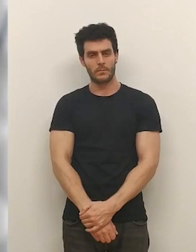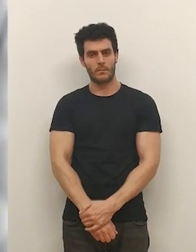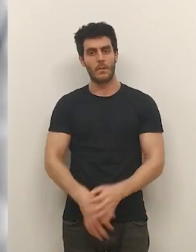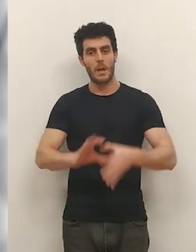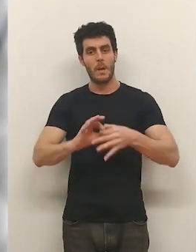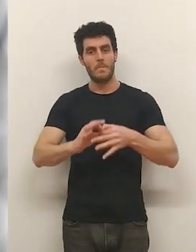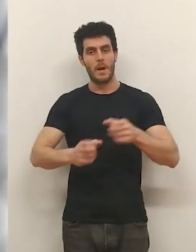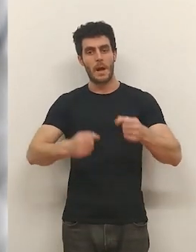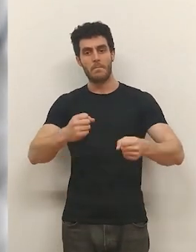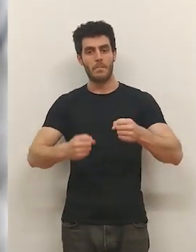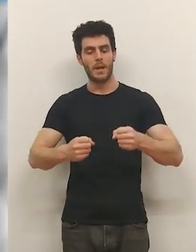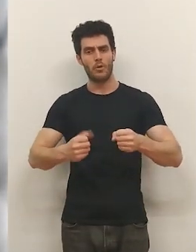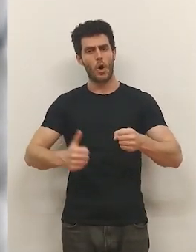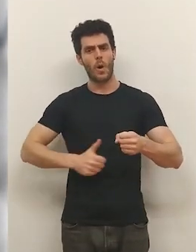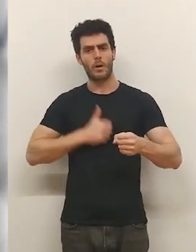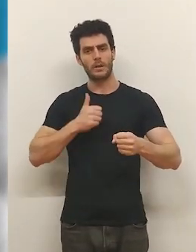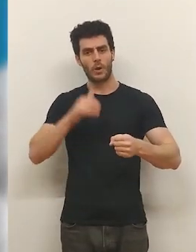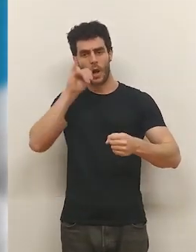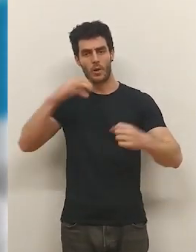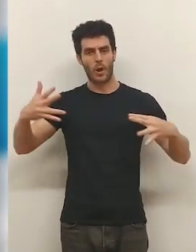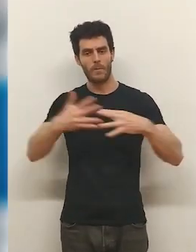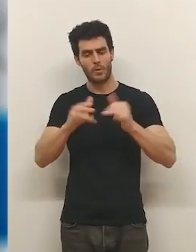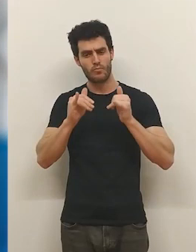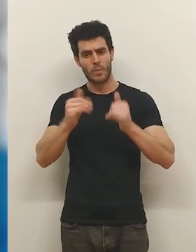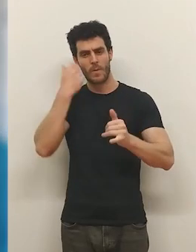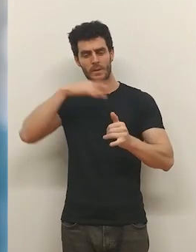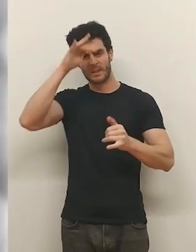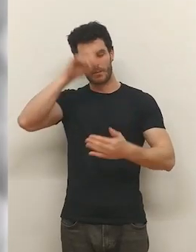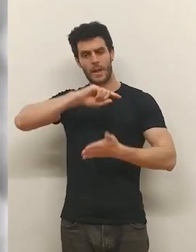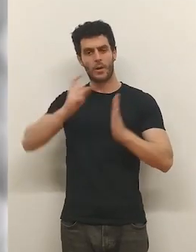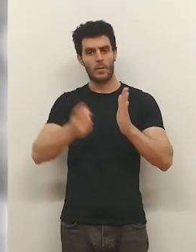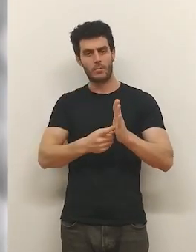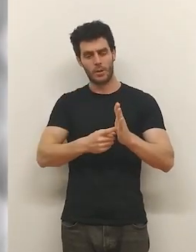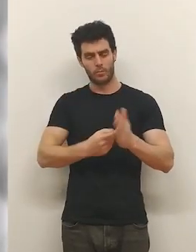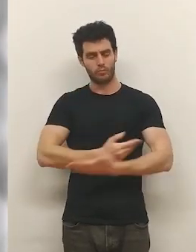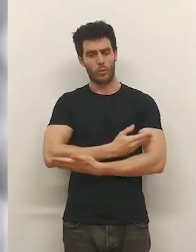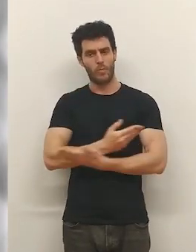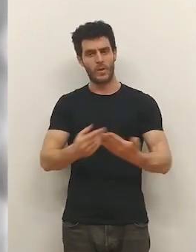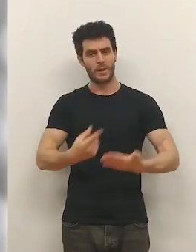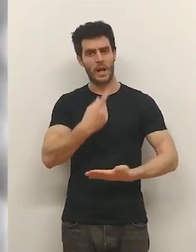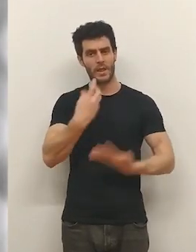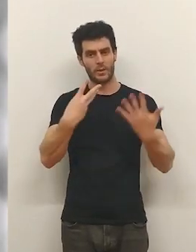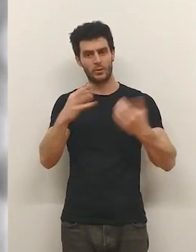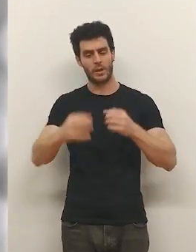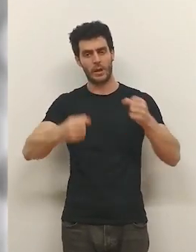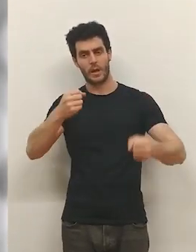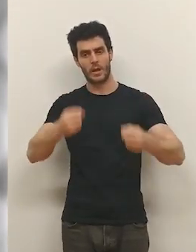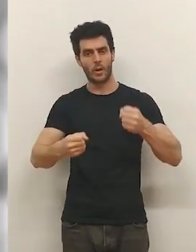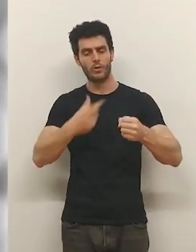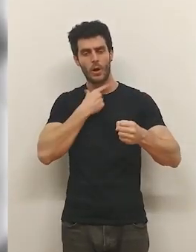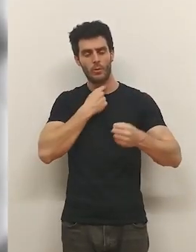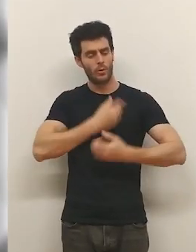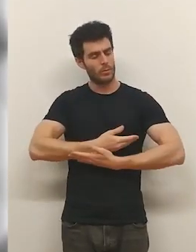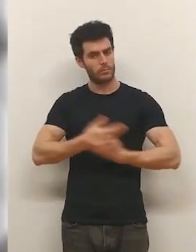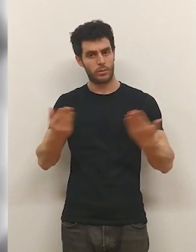La feria del vehículo de ocasión llega a Rioja Forum. Durante todo el fin de semana habrá expuesta una amplia oferta... ...de 180 vehículos para